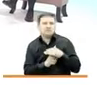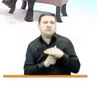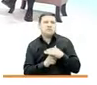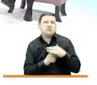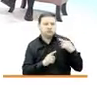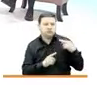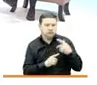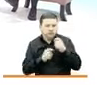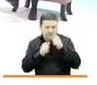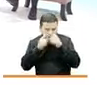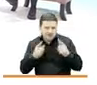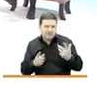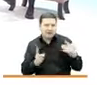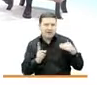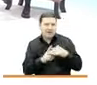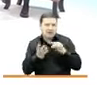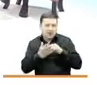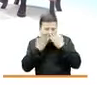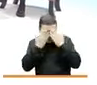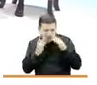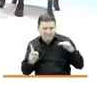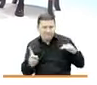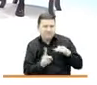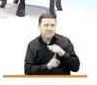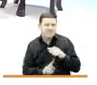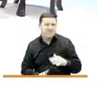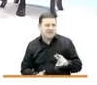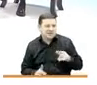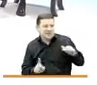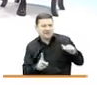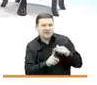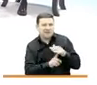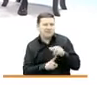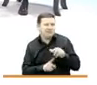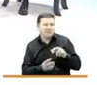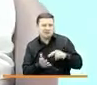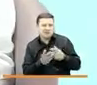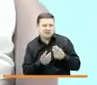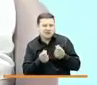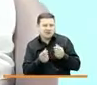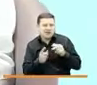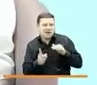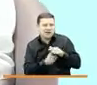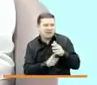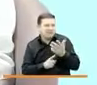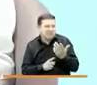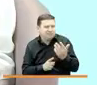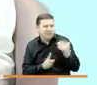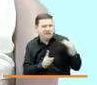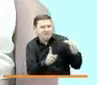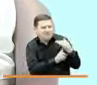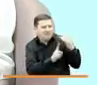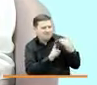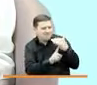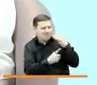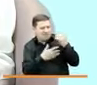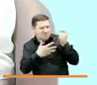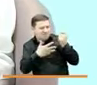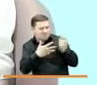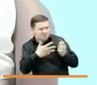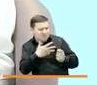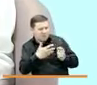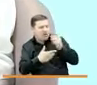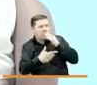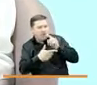evolución del Estado, la democracia, afectó la economía, afectó los índices o